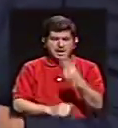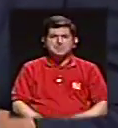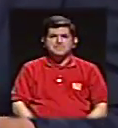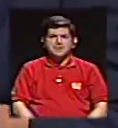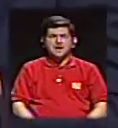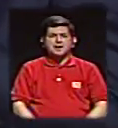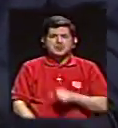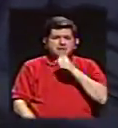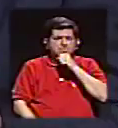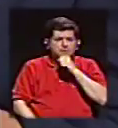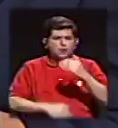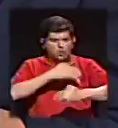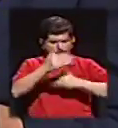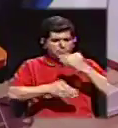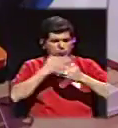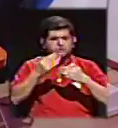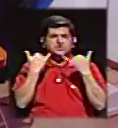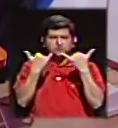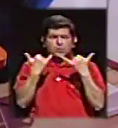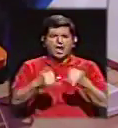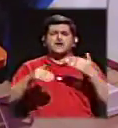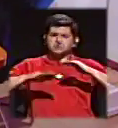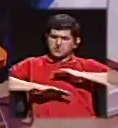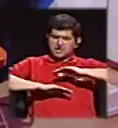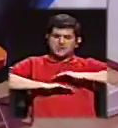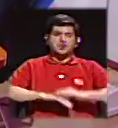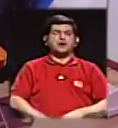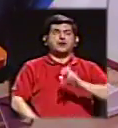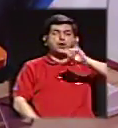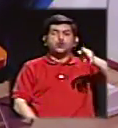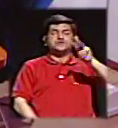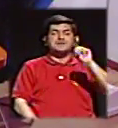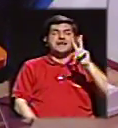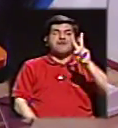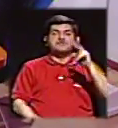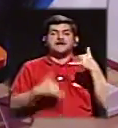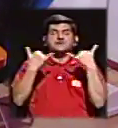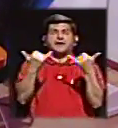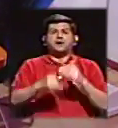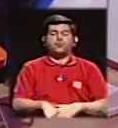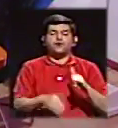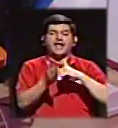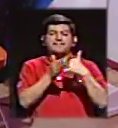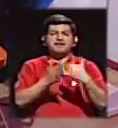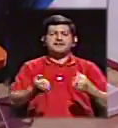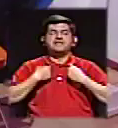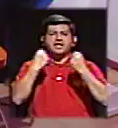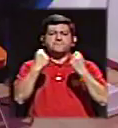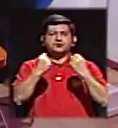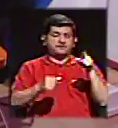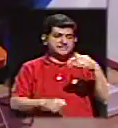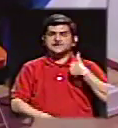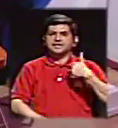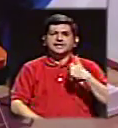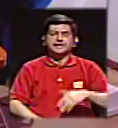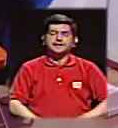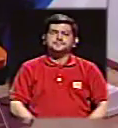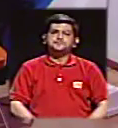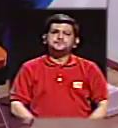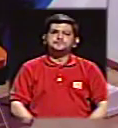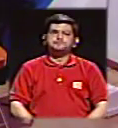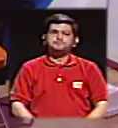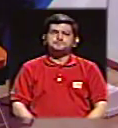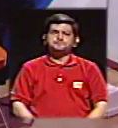satisfactorio que propone la geriatría actual. José María Villalta, debilidades y fortalezas del señor. Bueno,